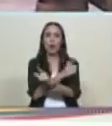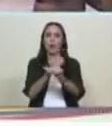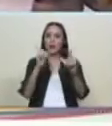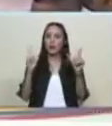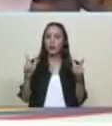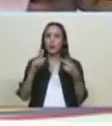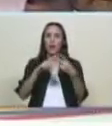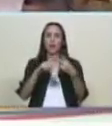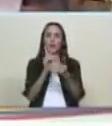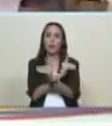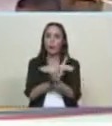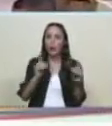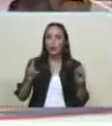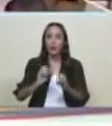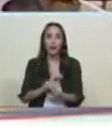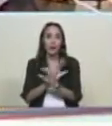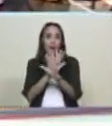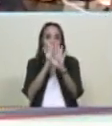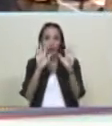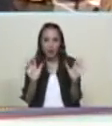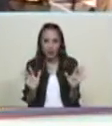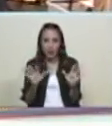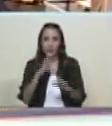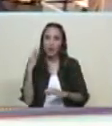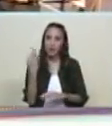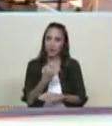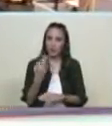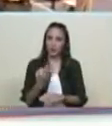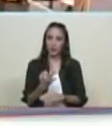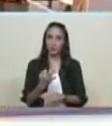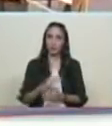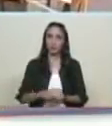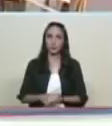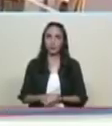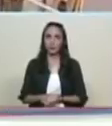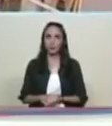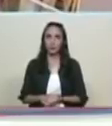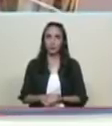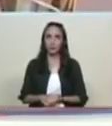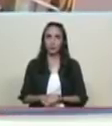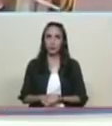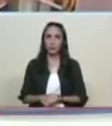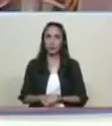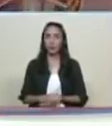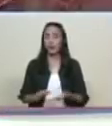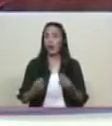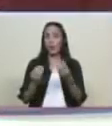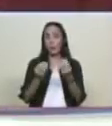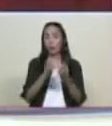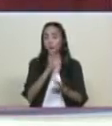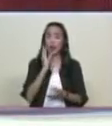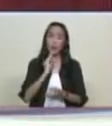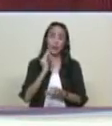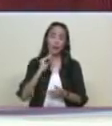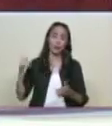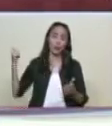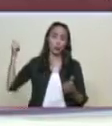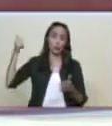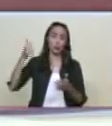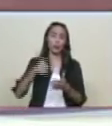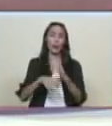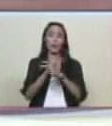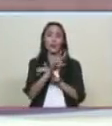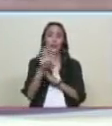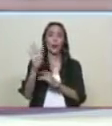transparentes y yo lo siento aquí ya tenemos mucha experiencia 24 elecciones